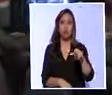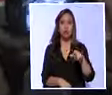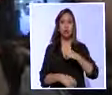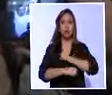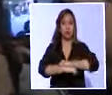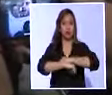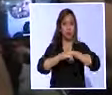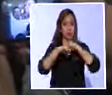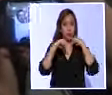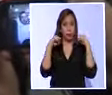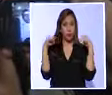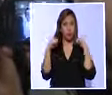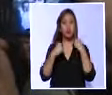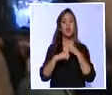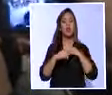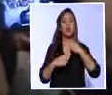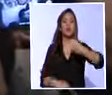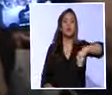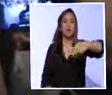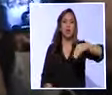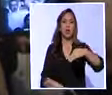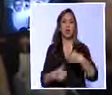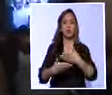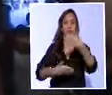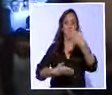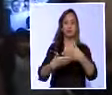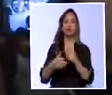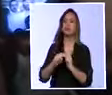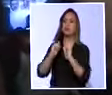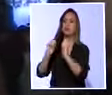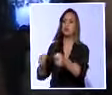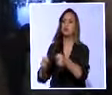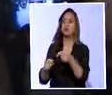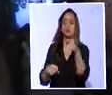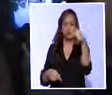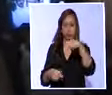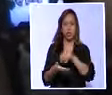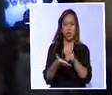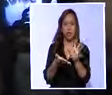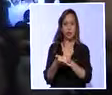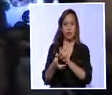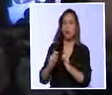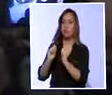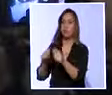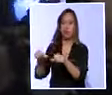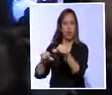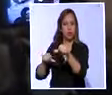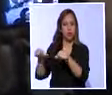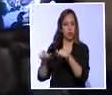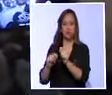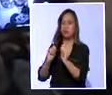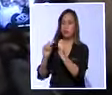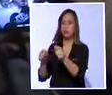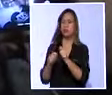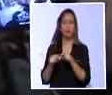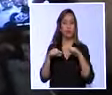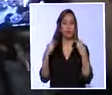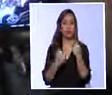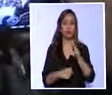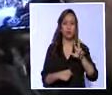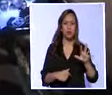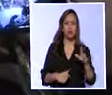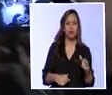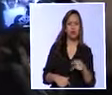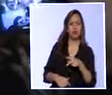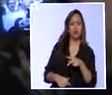mañana del miércoles entregaron la solicitud a través de la unidad de gestión documental de la sede legislativa. En Alianza País creen que